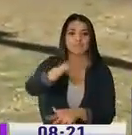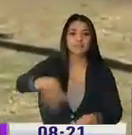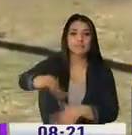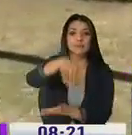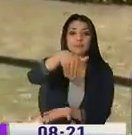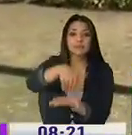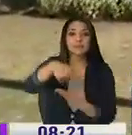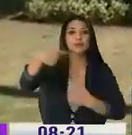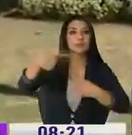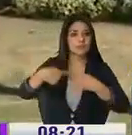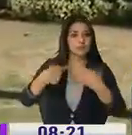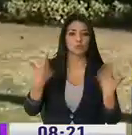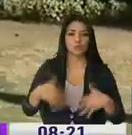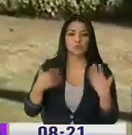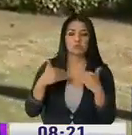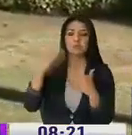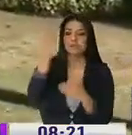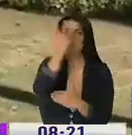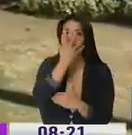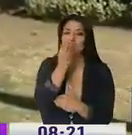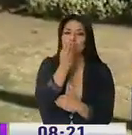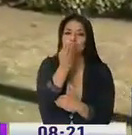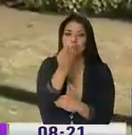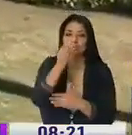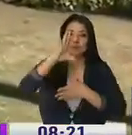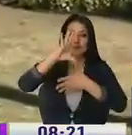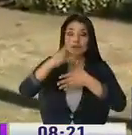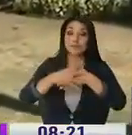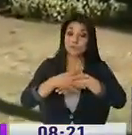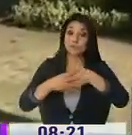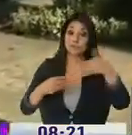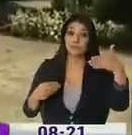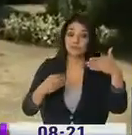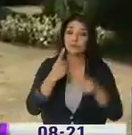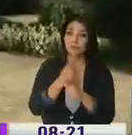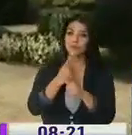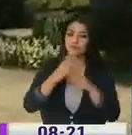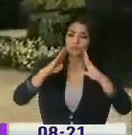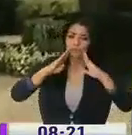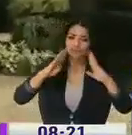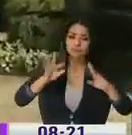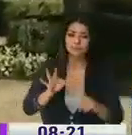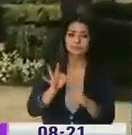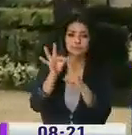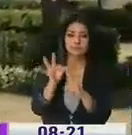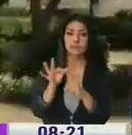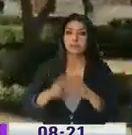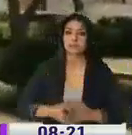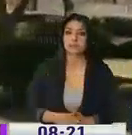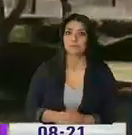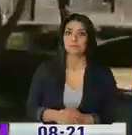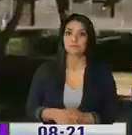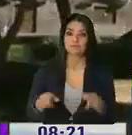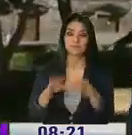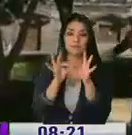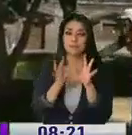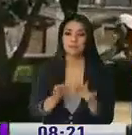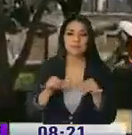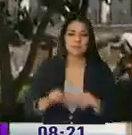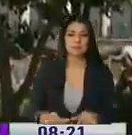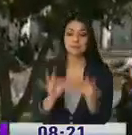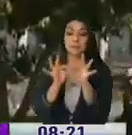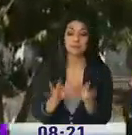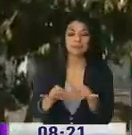histórico, es uno de los centros históricos más hermosos de Latinoamérica. Y pues aquí tenemos mantenimientos continuos,